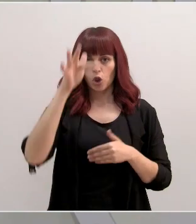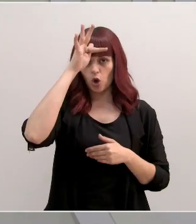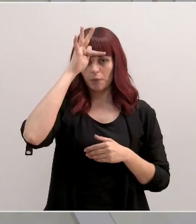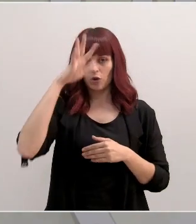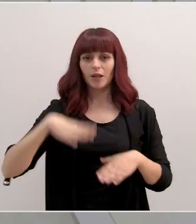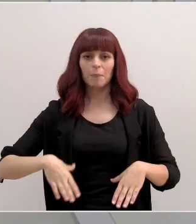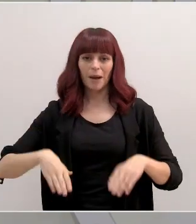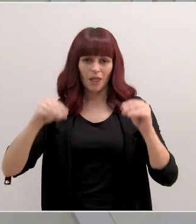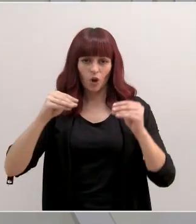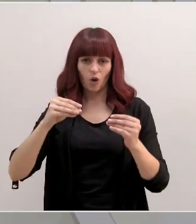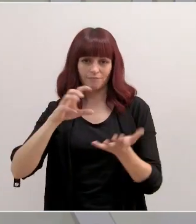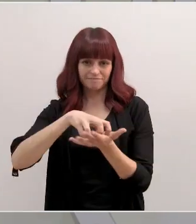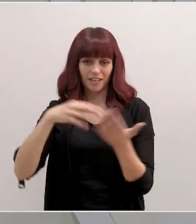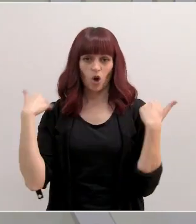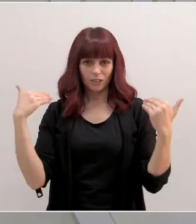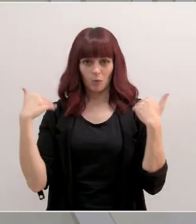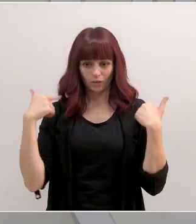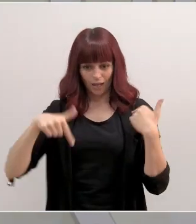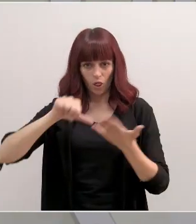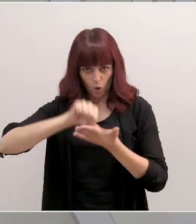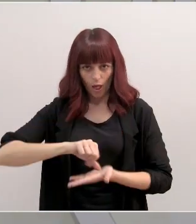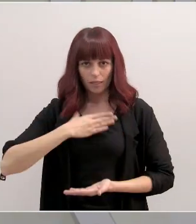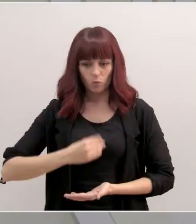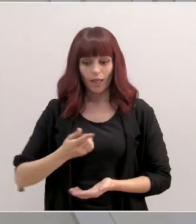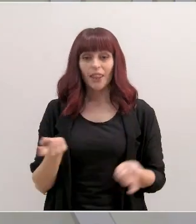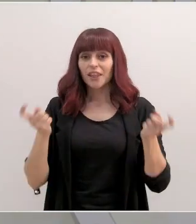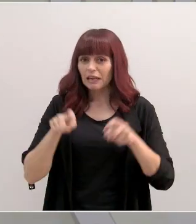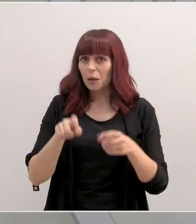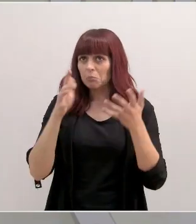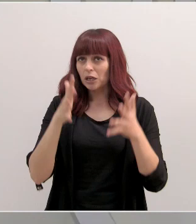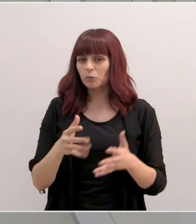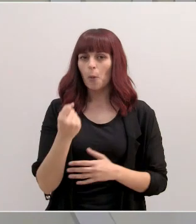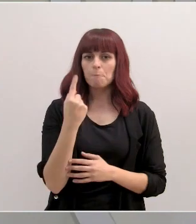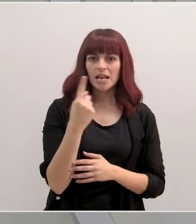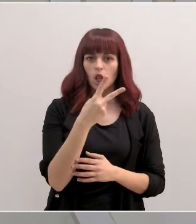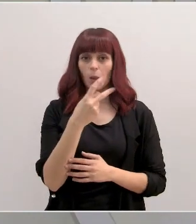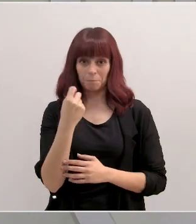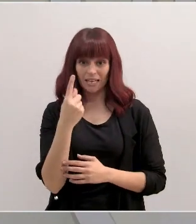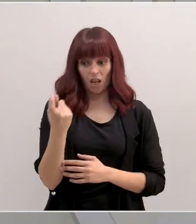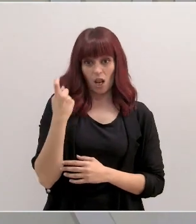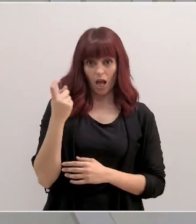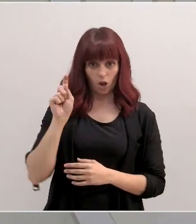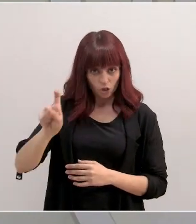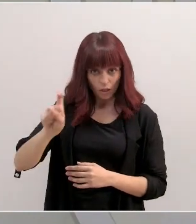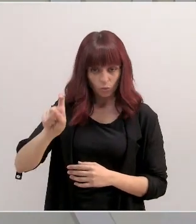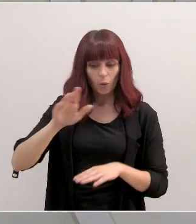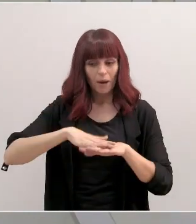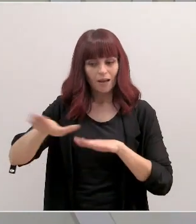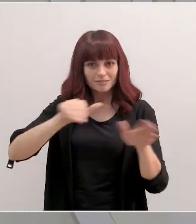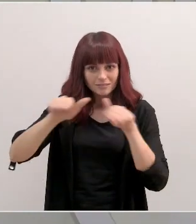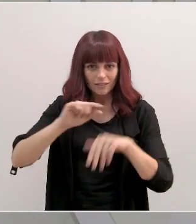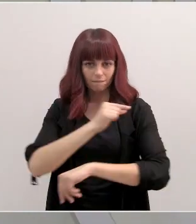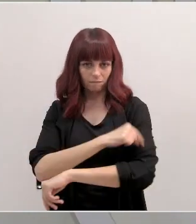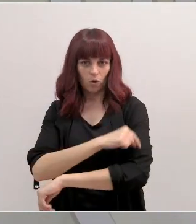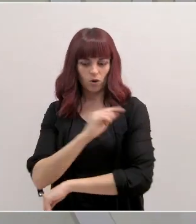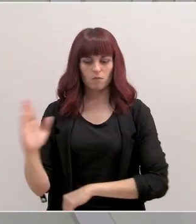Palacio de los Deportes de la Ciudad de Murcia, para lo que se citará a cerca de 1.000 docentes para su vacunación. Según el